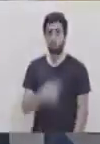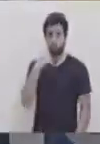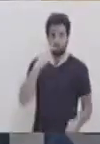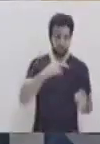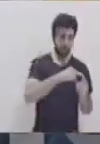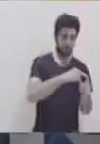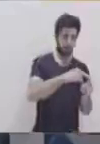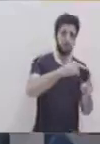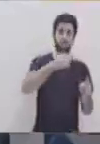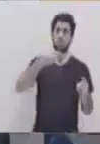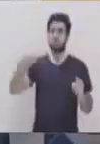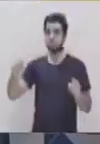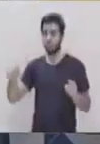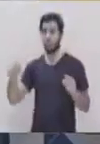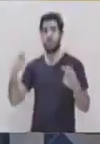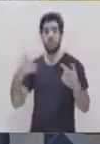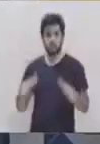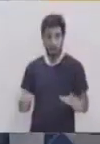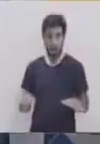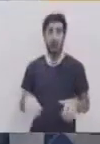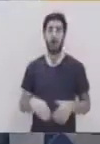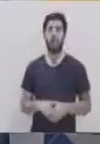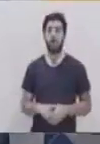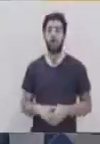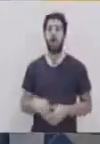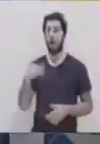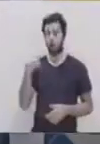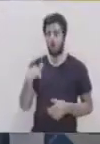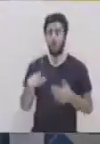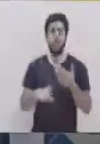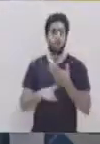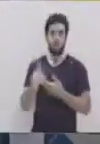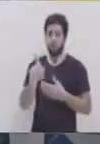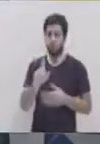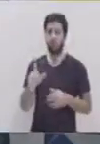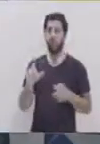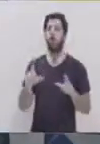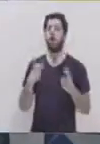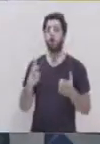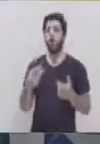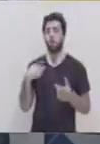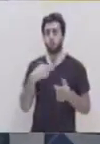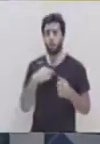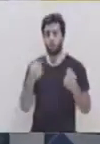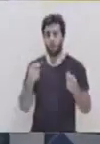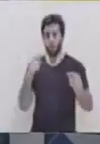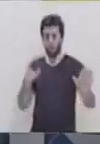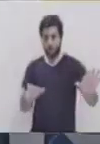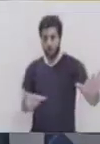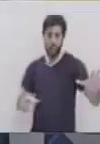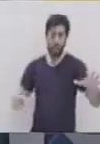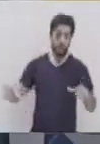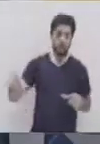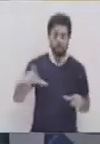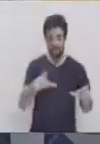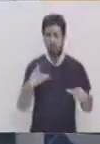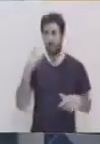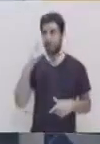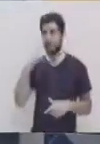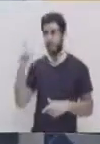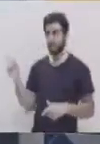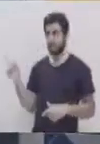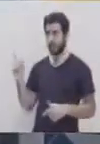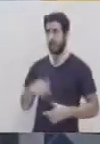Y para que no tengamos problema, vamos a soltar y vamos a darle vuelta a nuestro hilo, ¿verdad? Y volvemos a